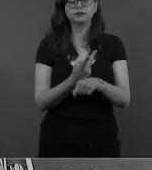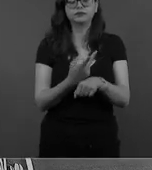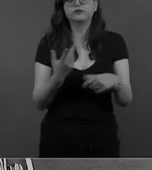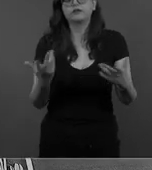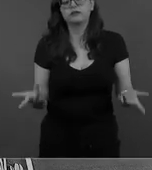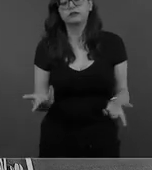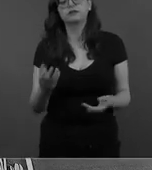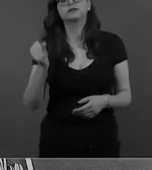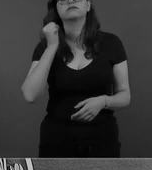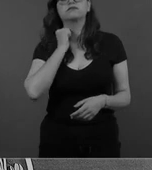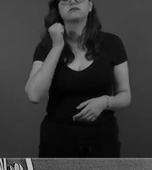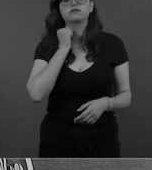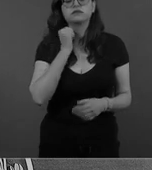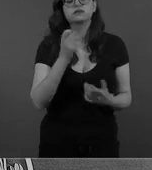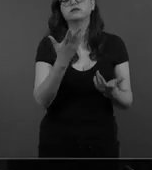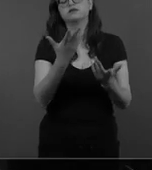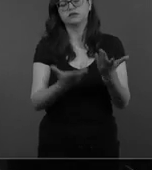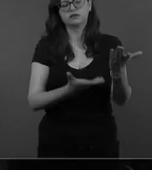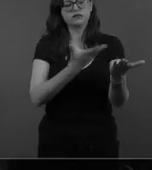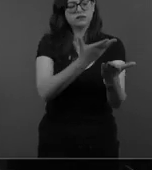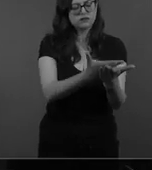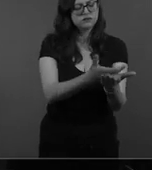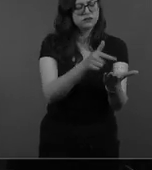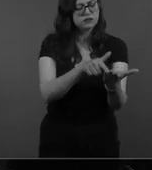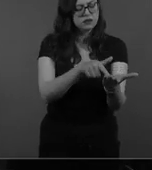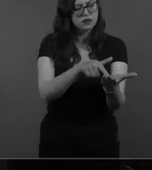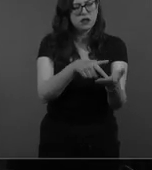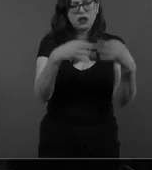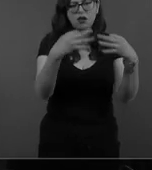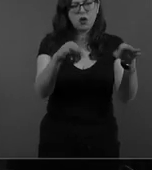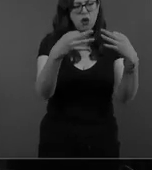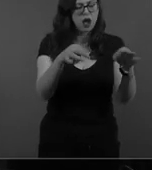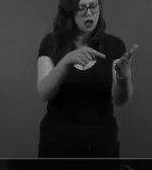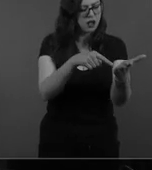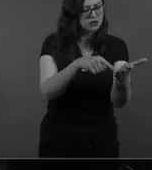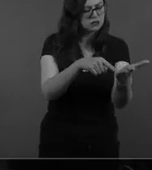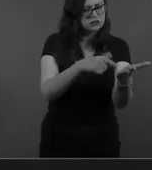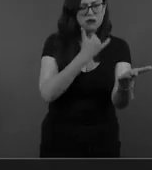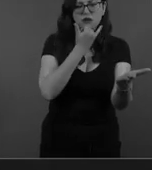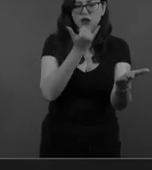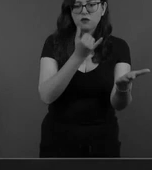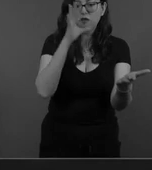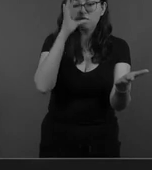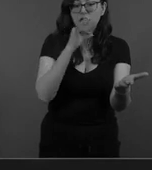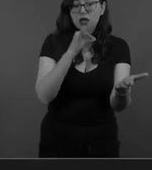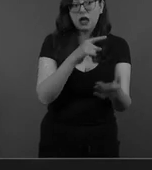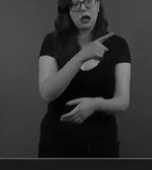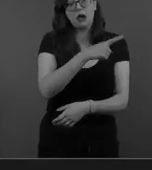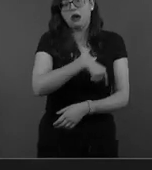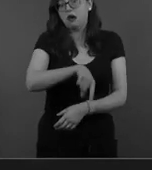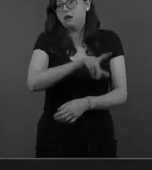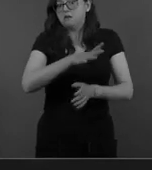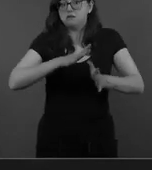Oficial algunas diferencias de lo que se había votado en la comisión. Y bueno, esto generó, por supuesto, todo un